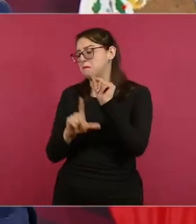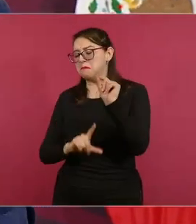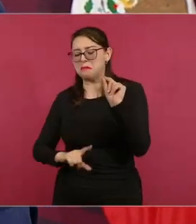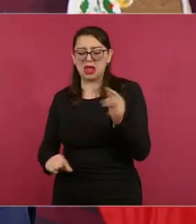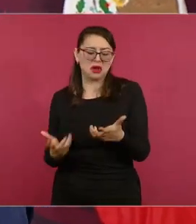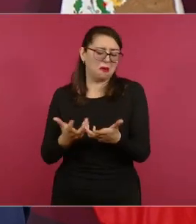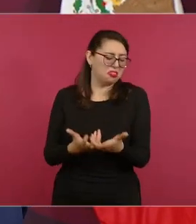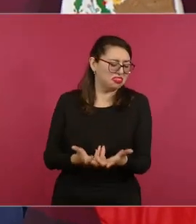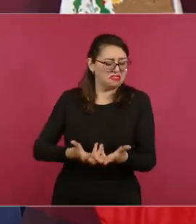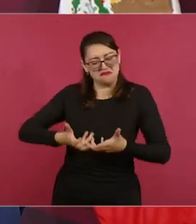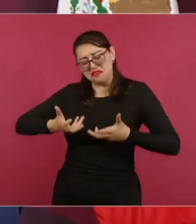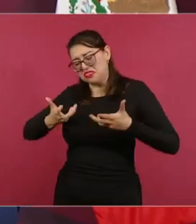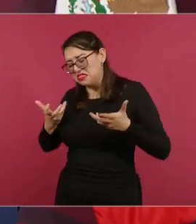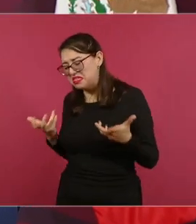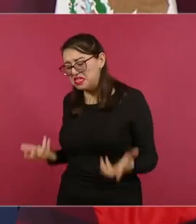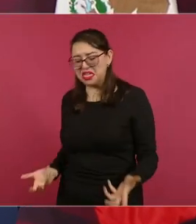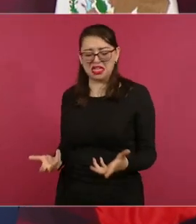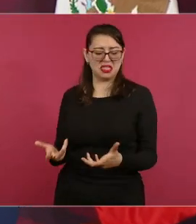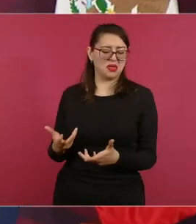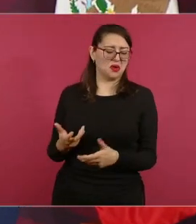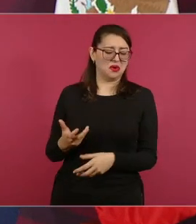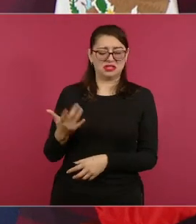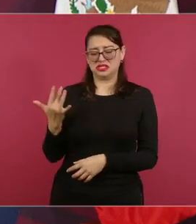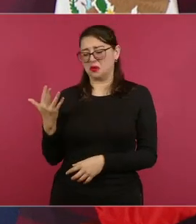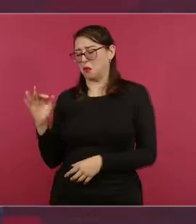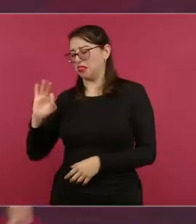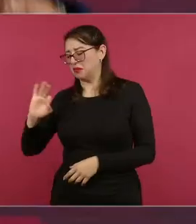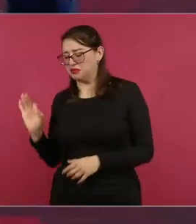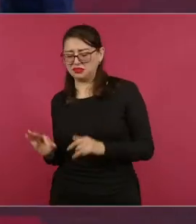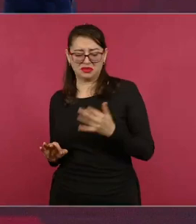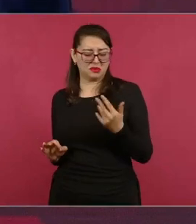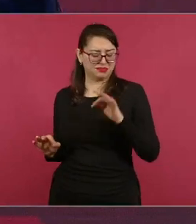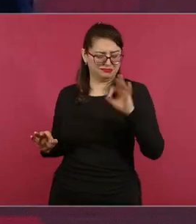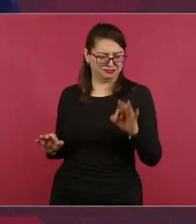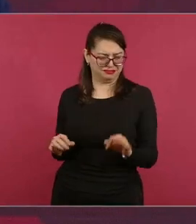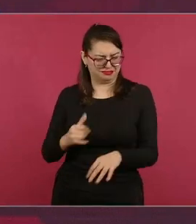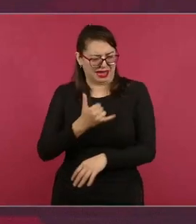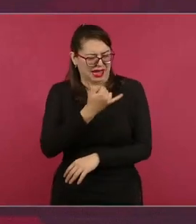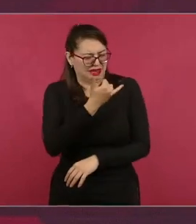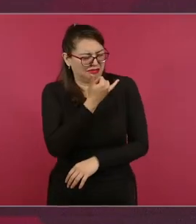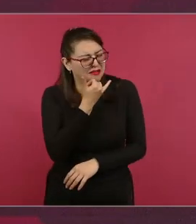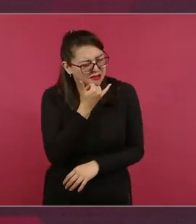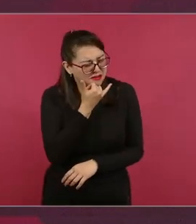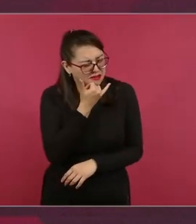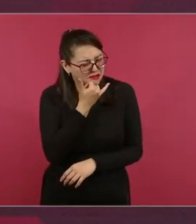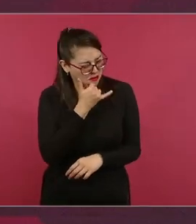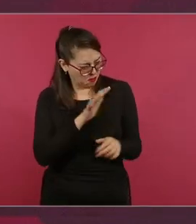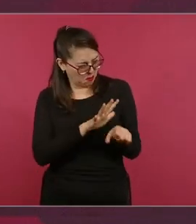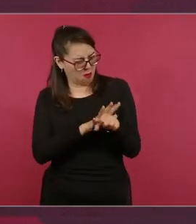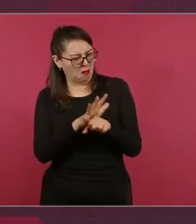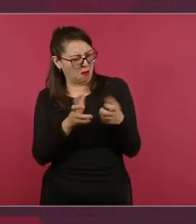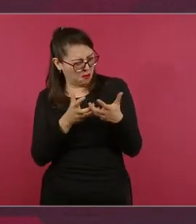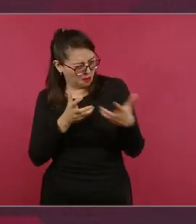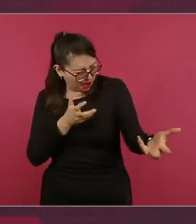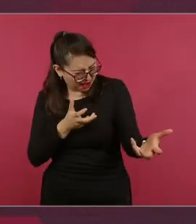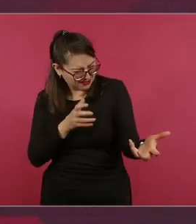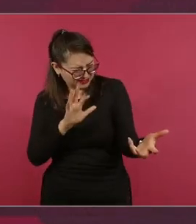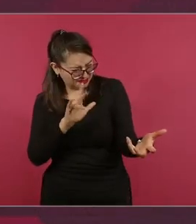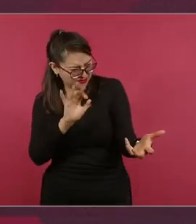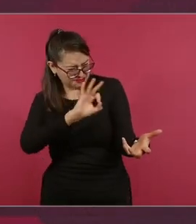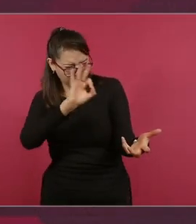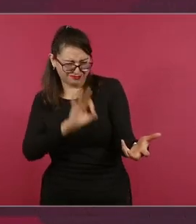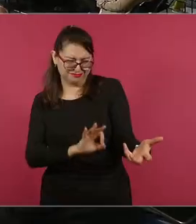¿Cuál polarización? Si la mayoría del pueblo está apoyando la transformación.